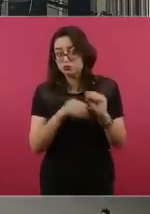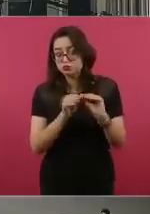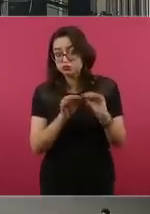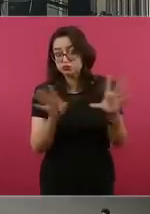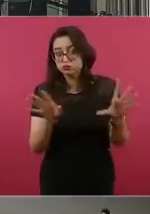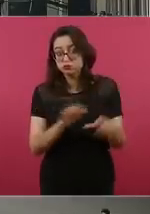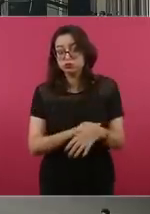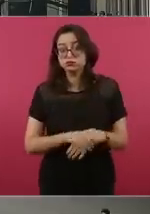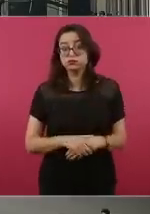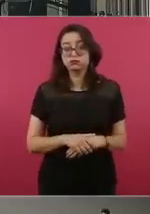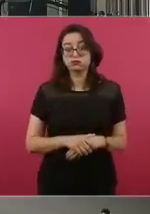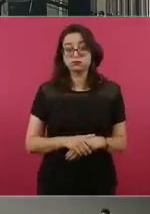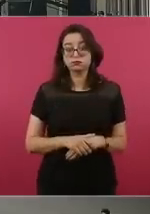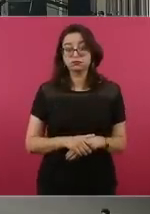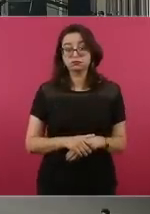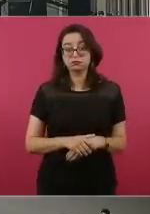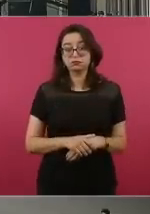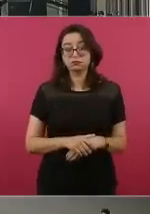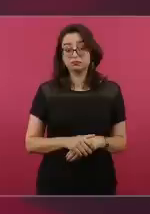A lo de ayer esto.